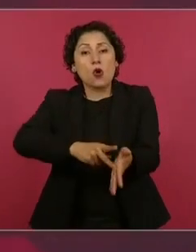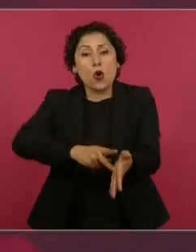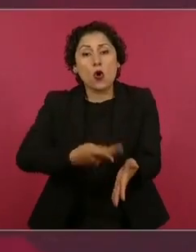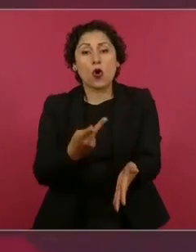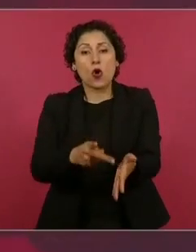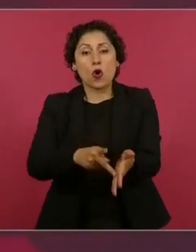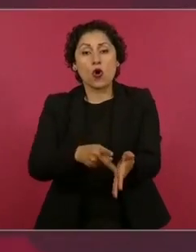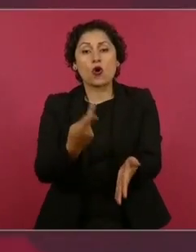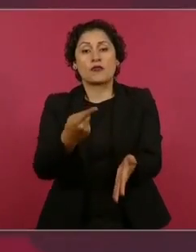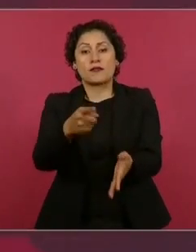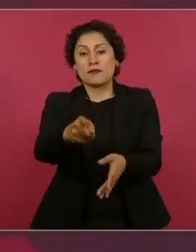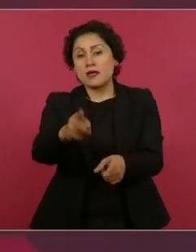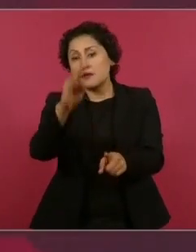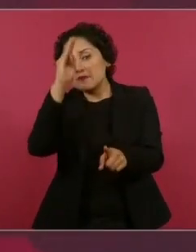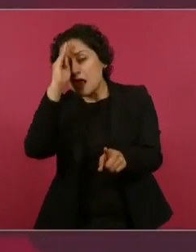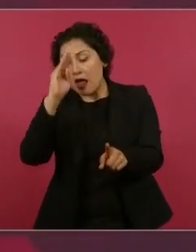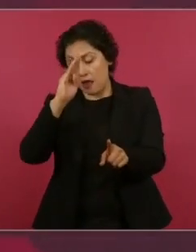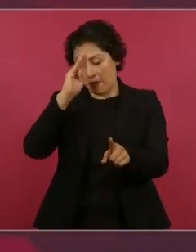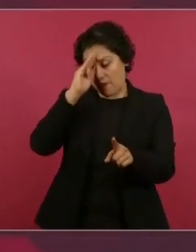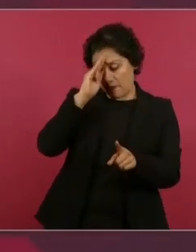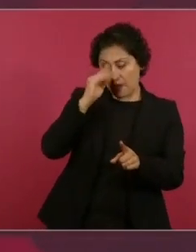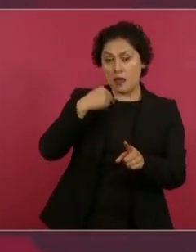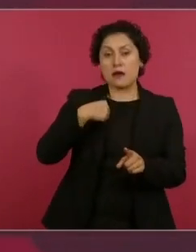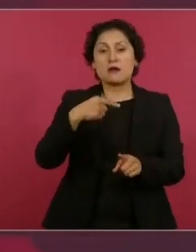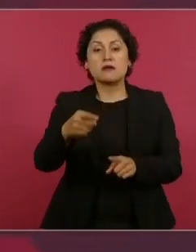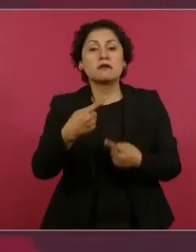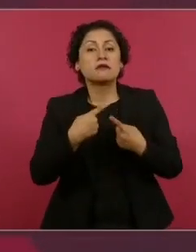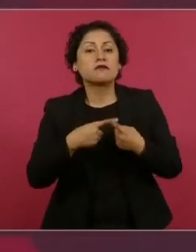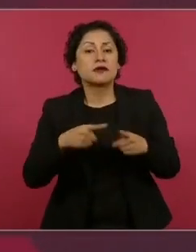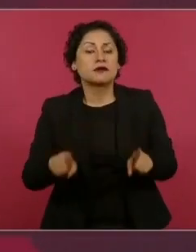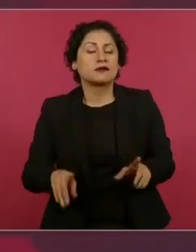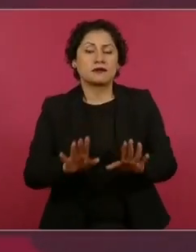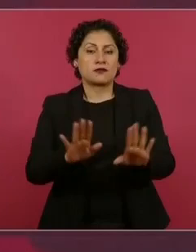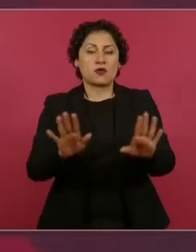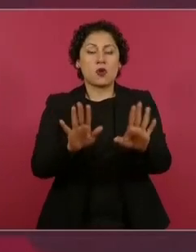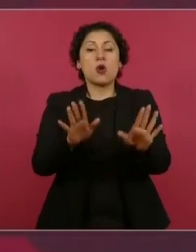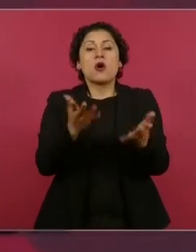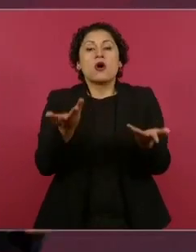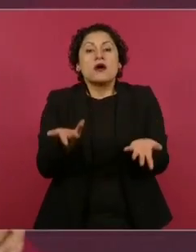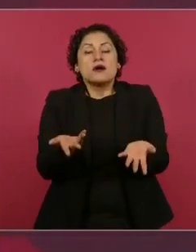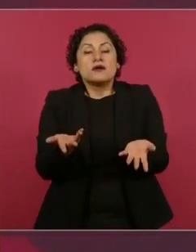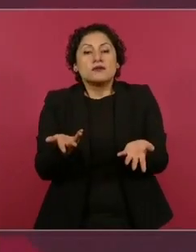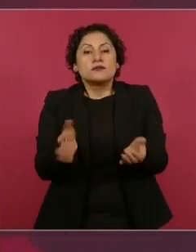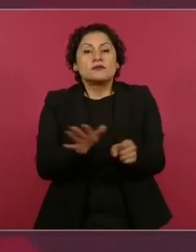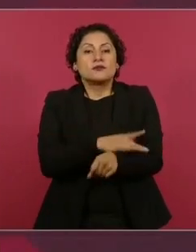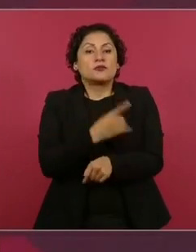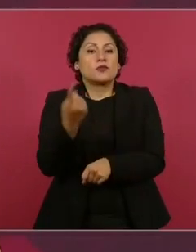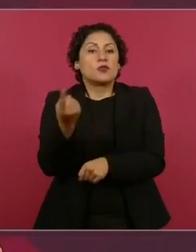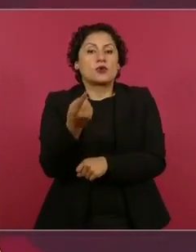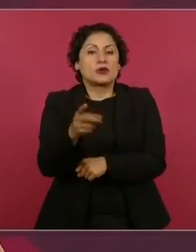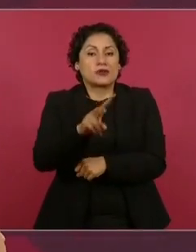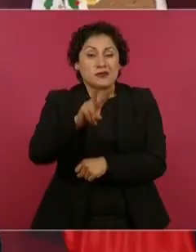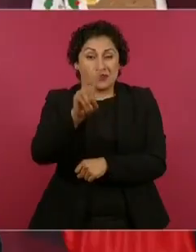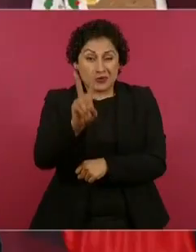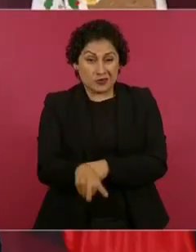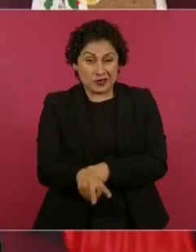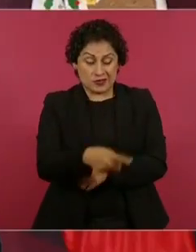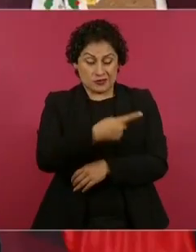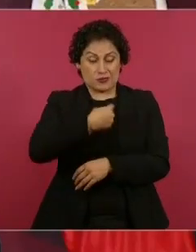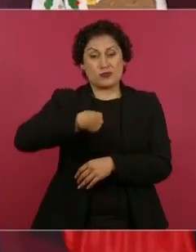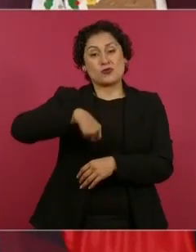porque lo que menos queremos